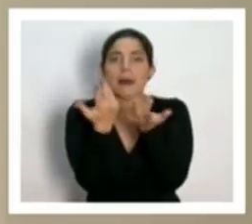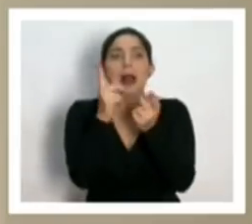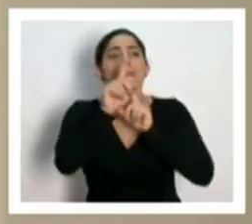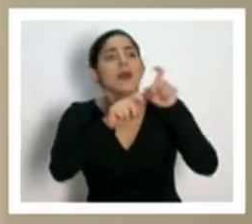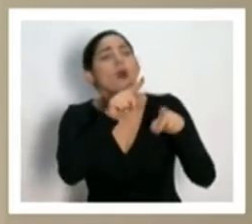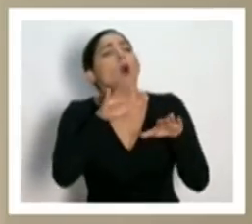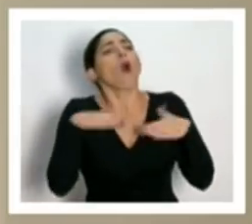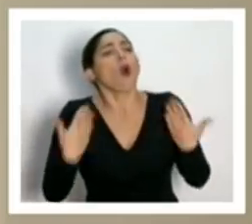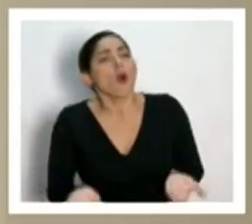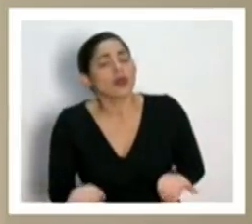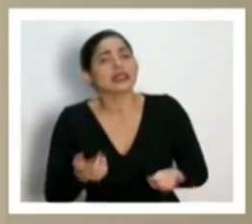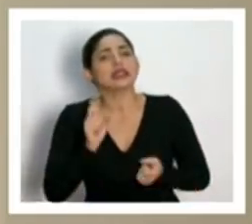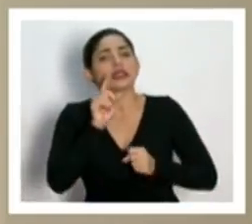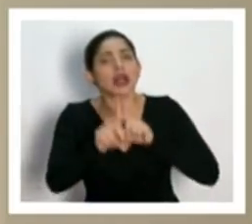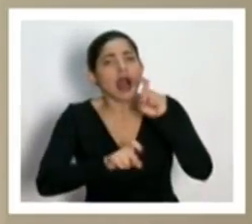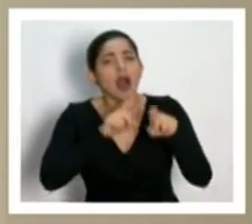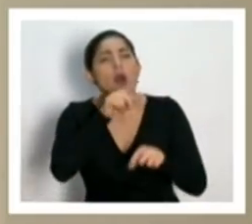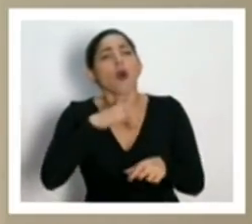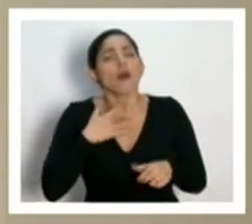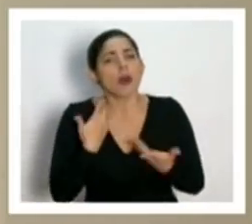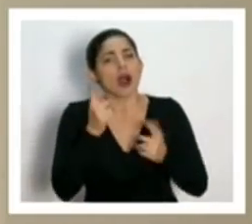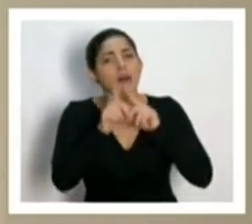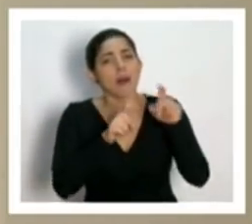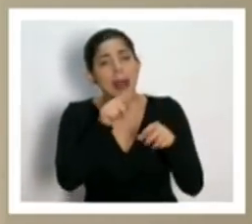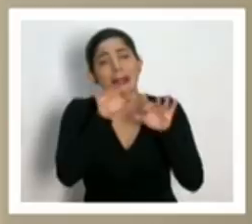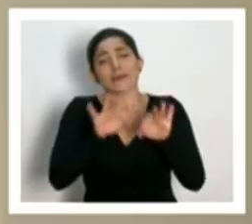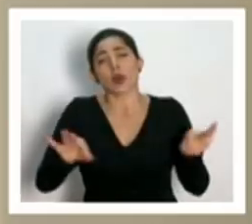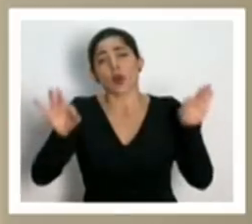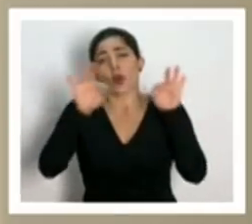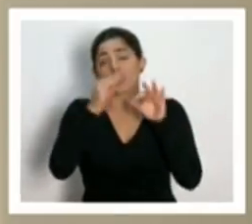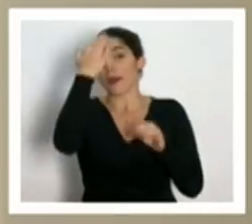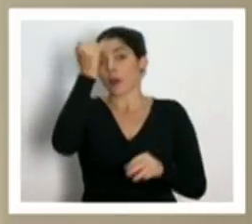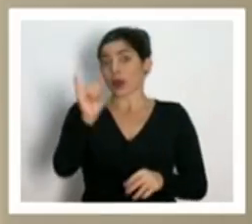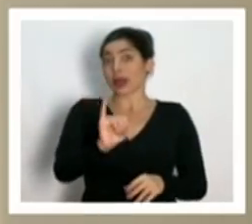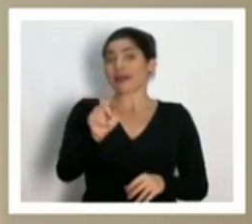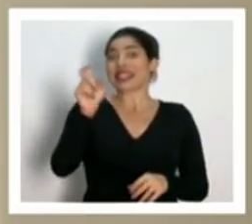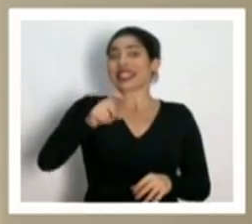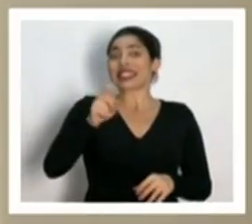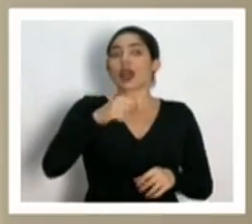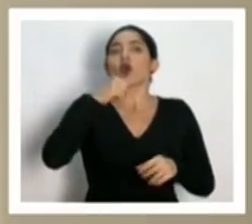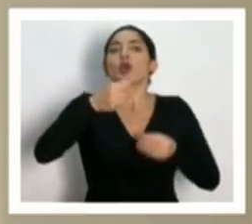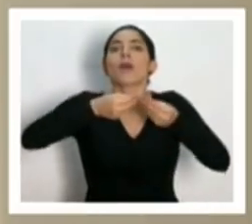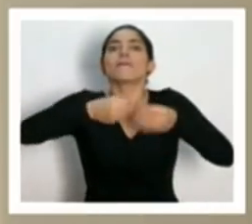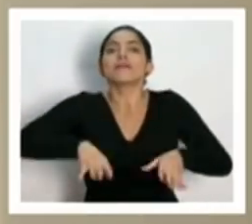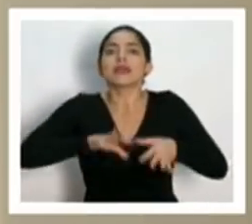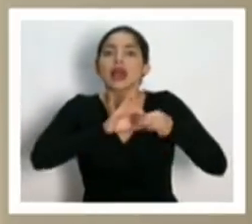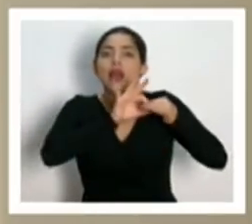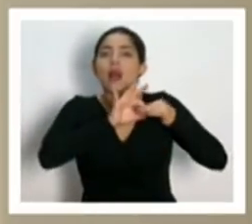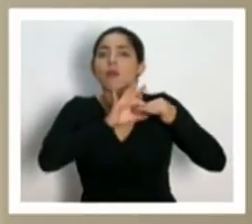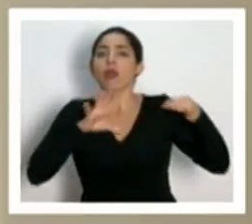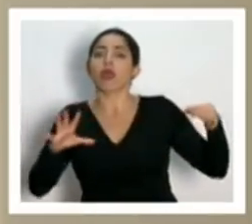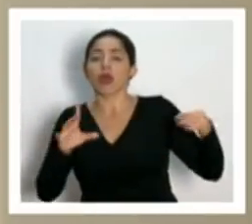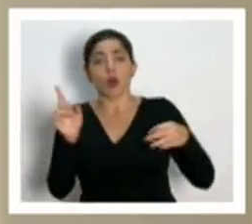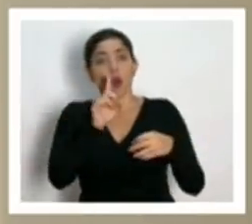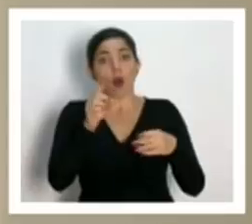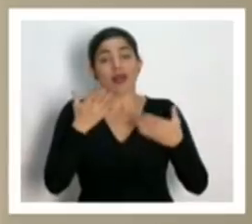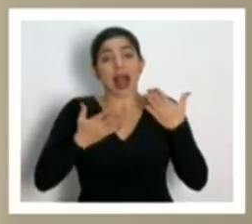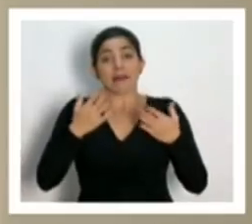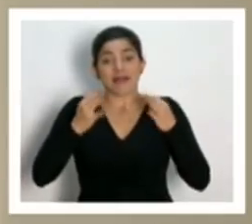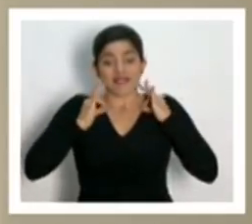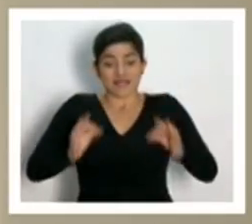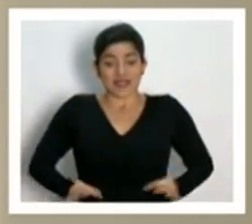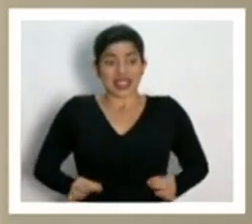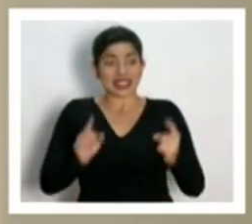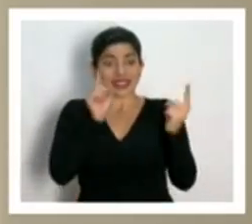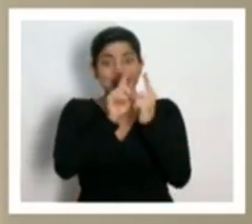preguntando cómo están. Recordemos que esto es muy importante porque también ocupamos no perder ese vínculo, aunque no sea físico, pero sí